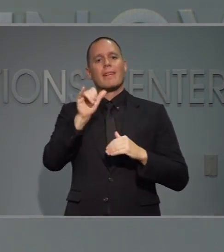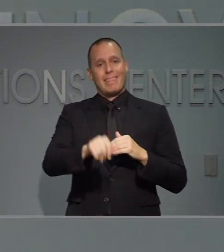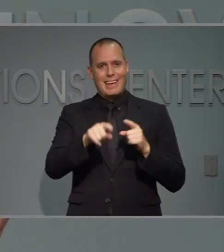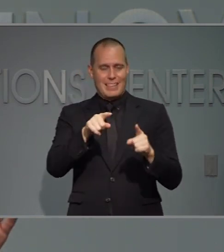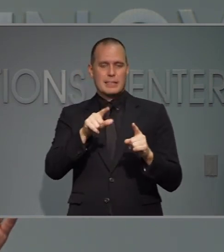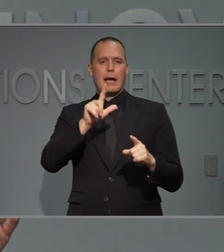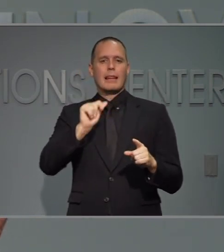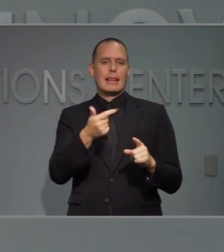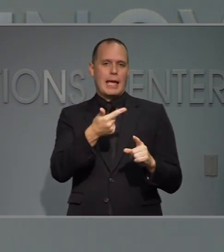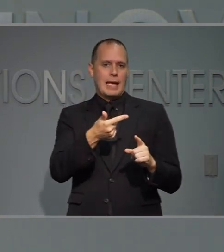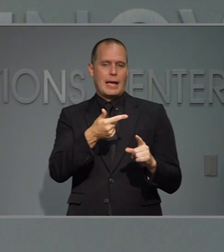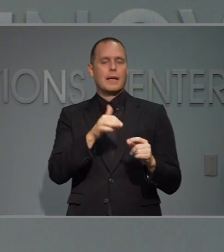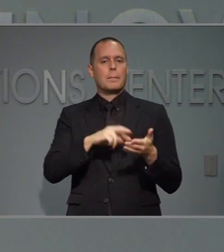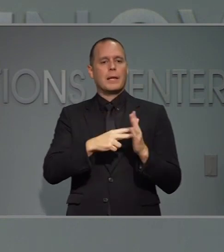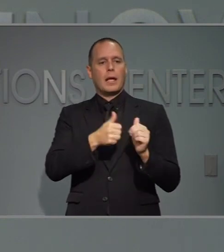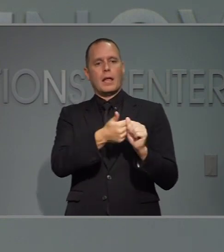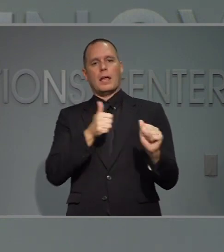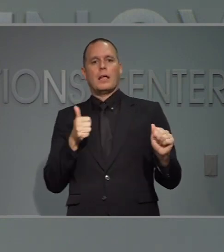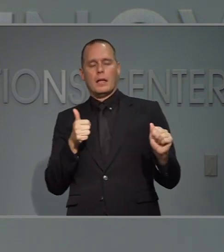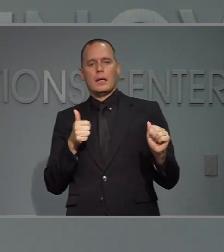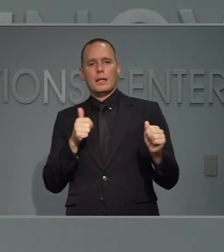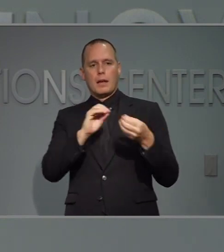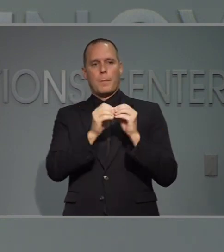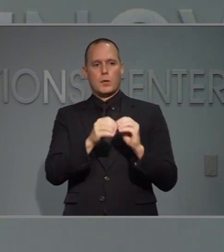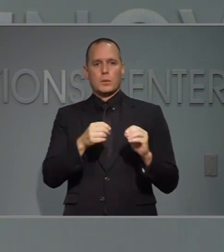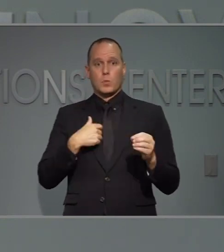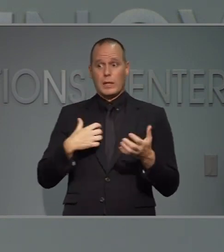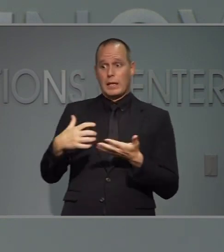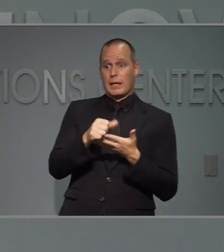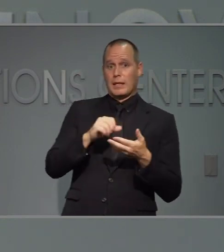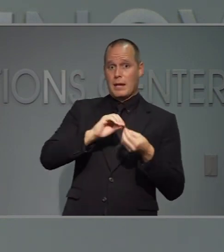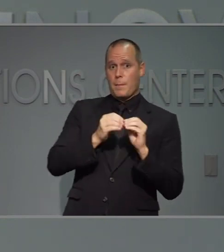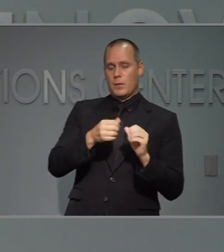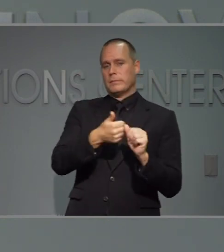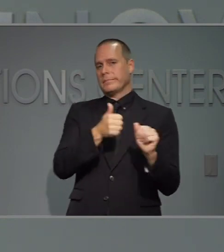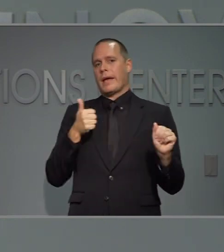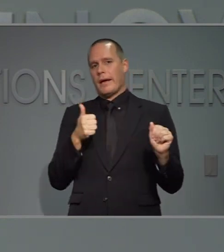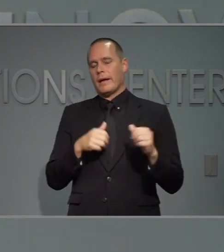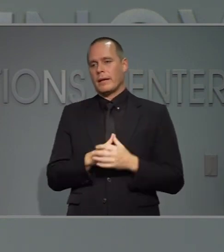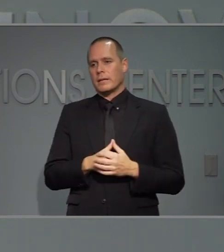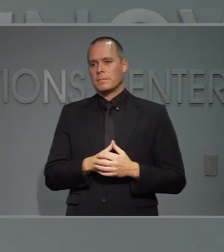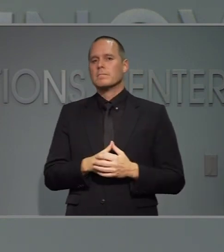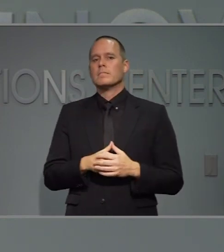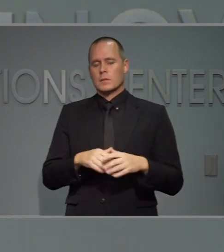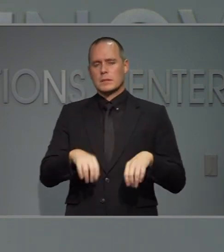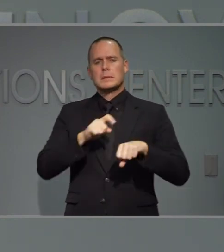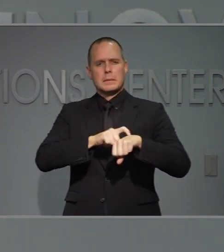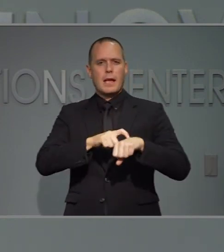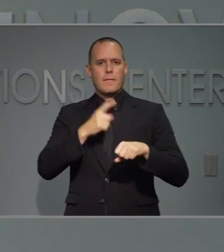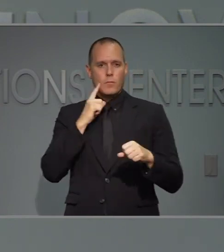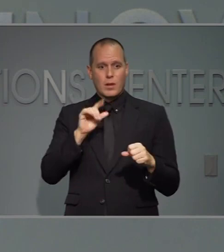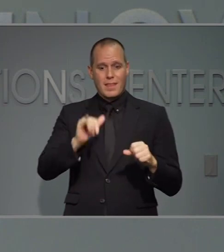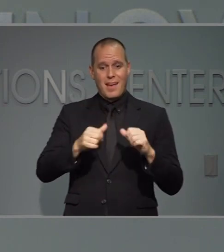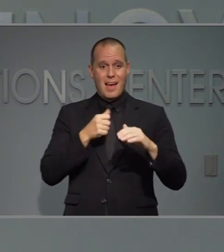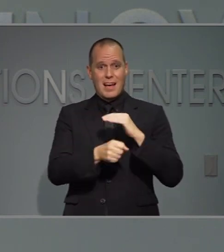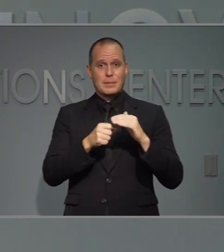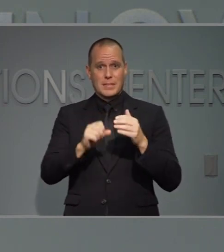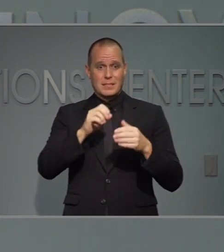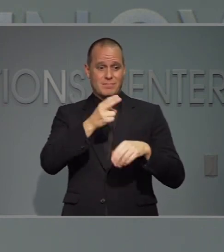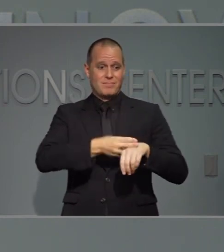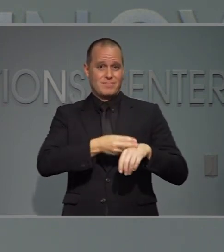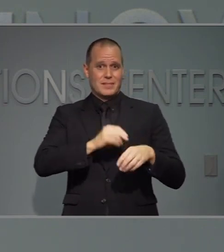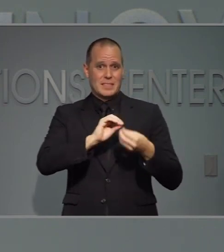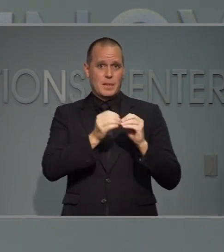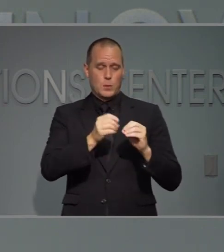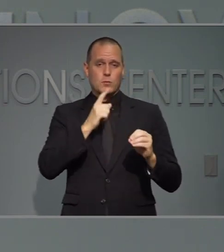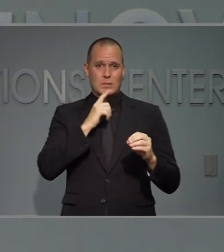y en un indicador rezagado empezamos a ver que nuestros casos mejor se nos llevó un tiempo ver la estabilización en